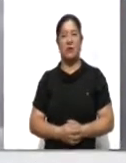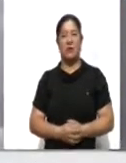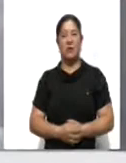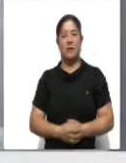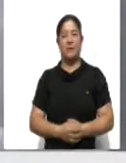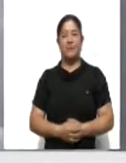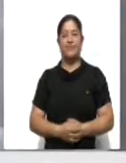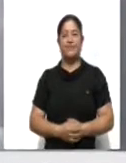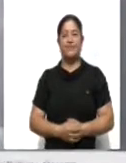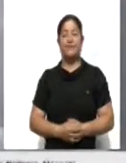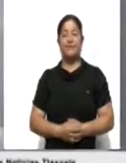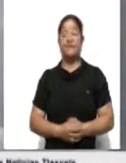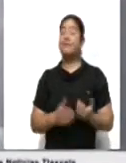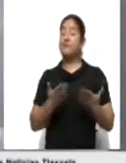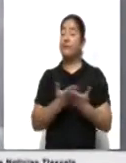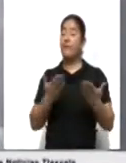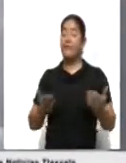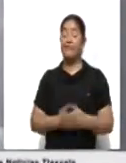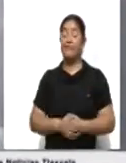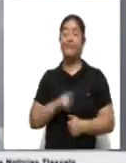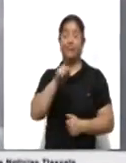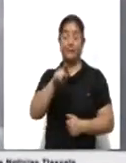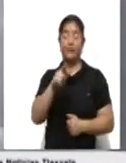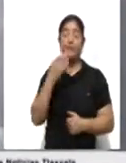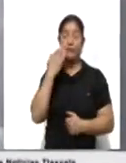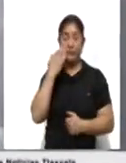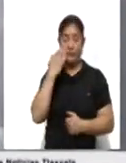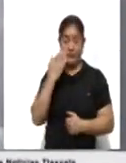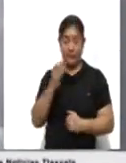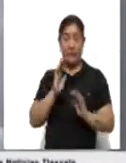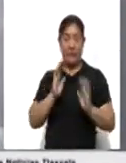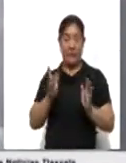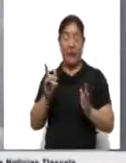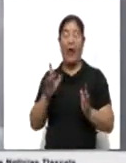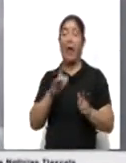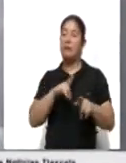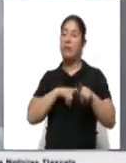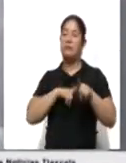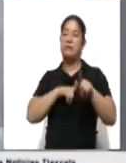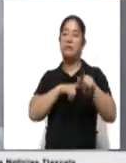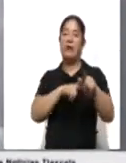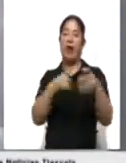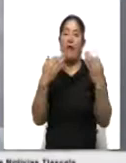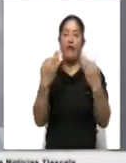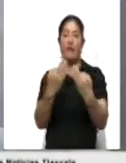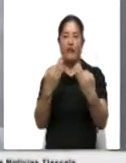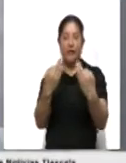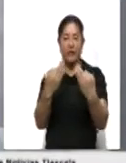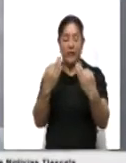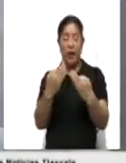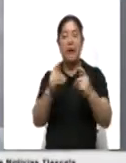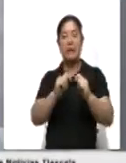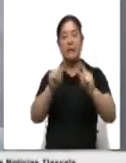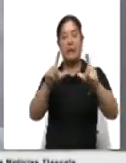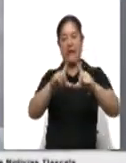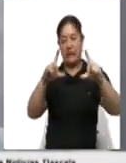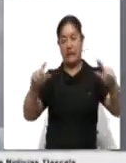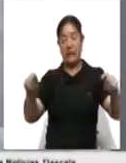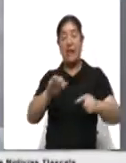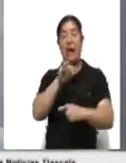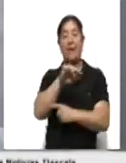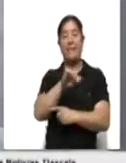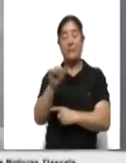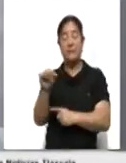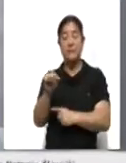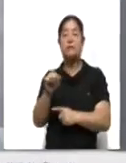Vamos a otras cosas. Como usted lo ha notado, continúan las bajas temperaturas en gran parte del estado, por lo que el INSS en Tlaxcala emitió